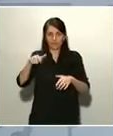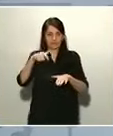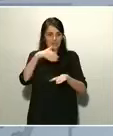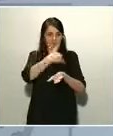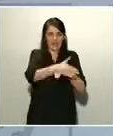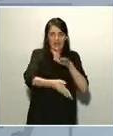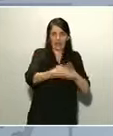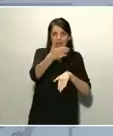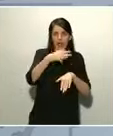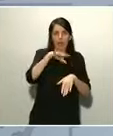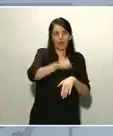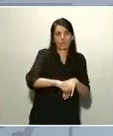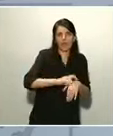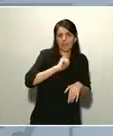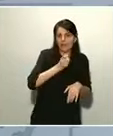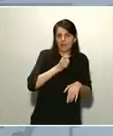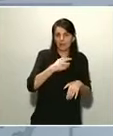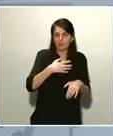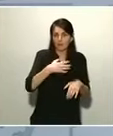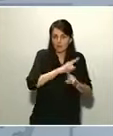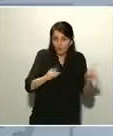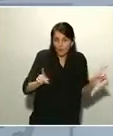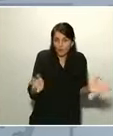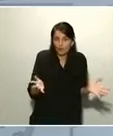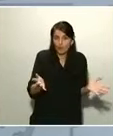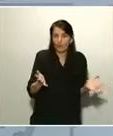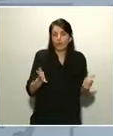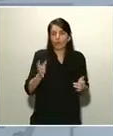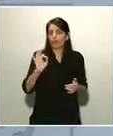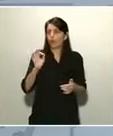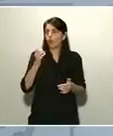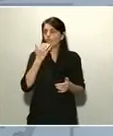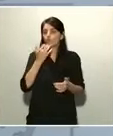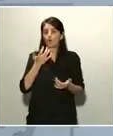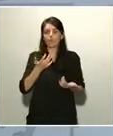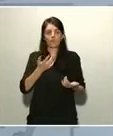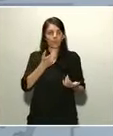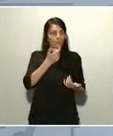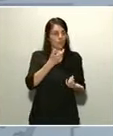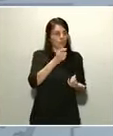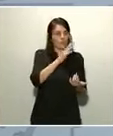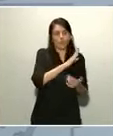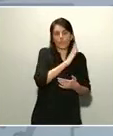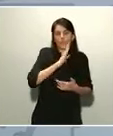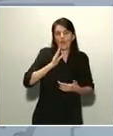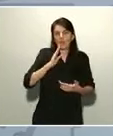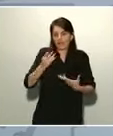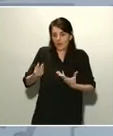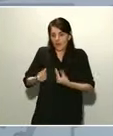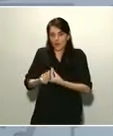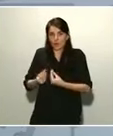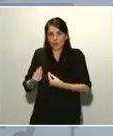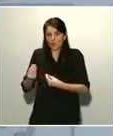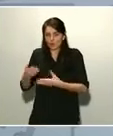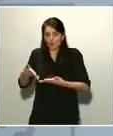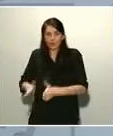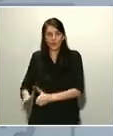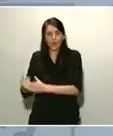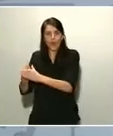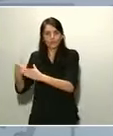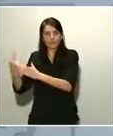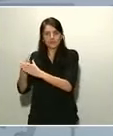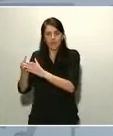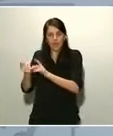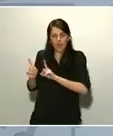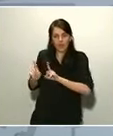refieren, por ejemplo, a que una madre no pueda salir a la calle a pasear con un niño autista? Yo creo que es muy importante